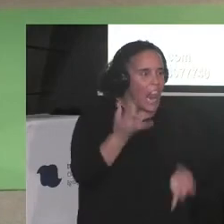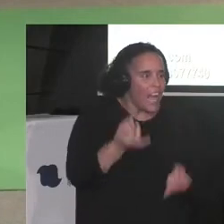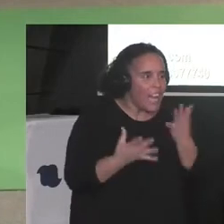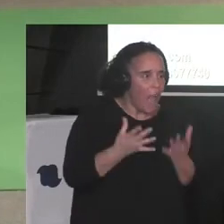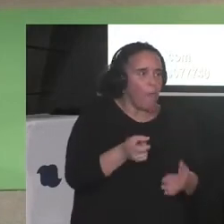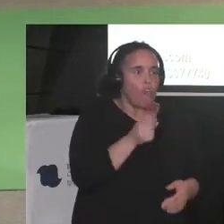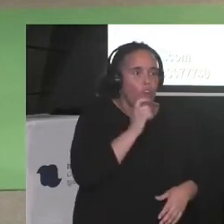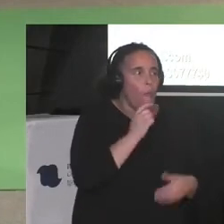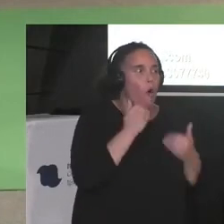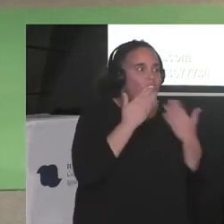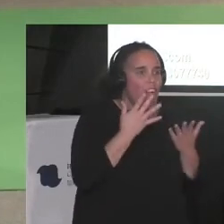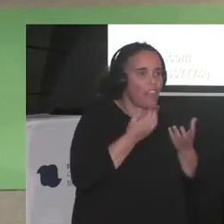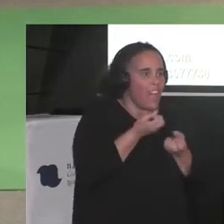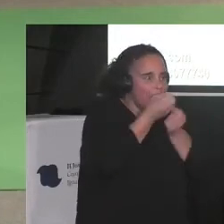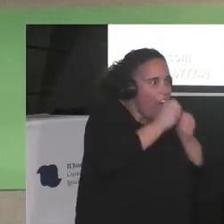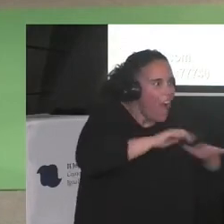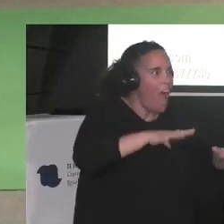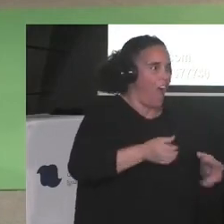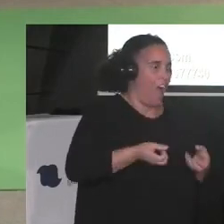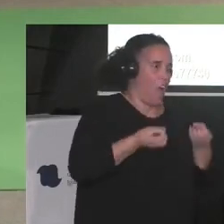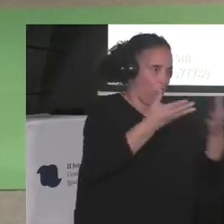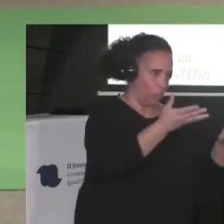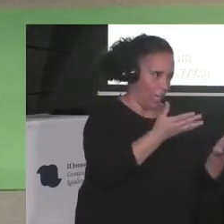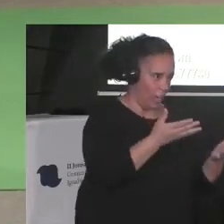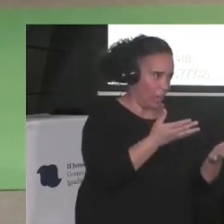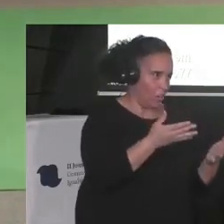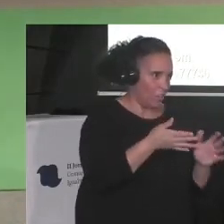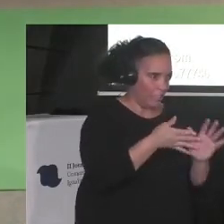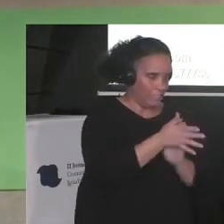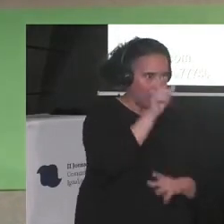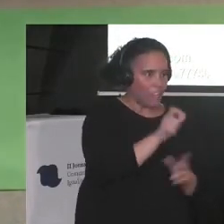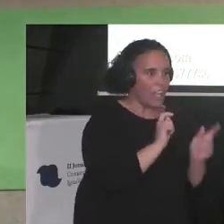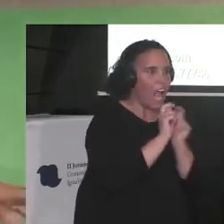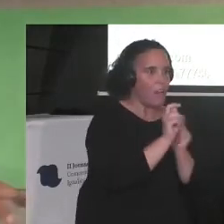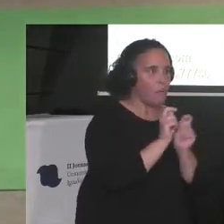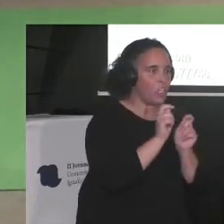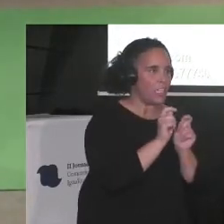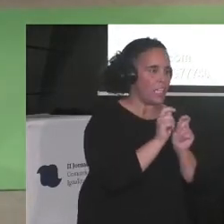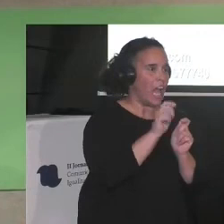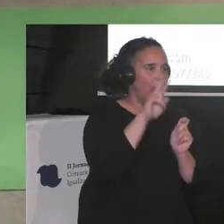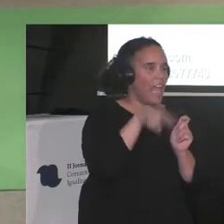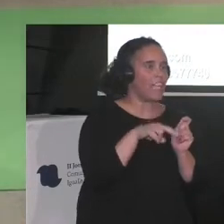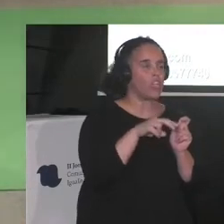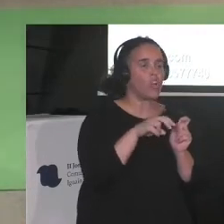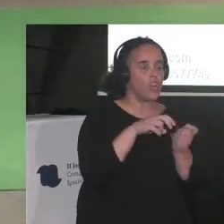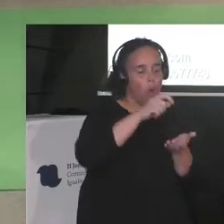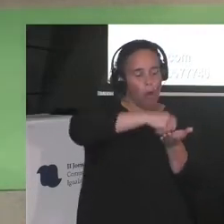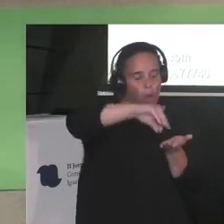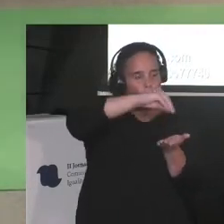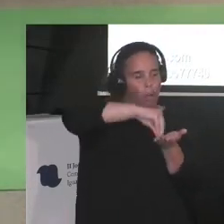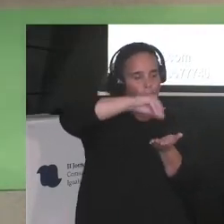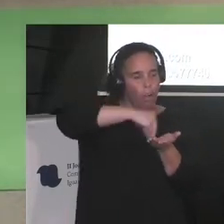es un soplido de letras que construyó el futuro, escribió Luciana, que escribe precioso.